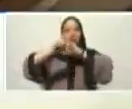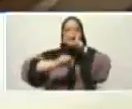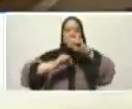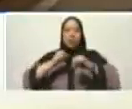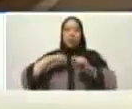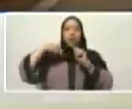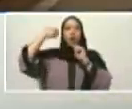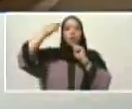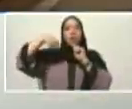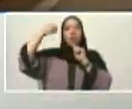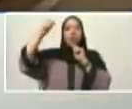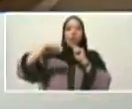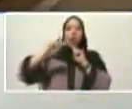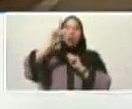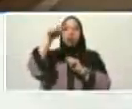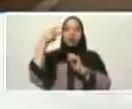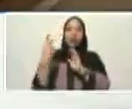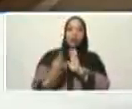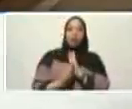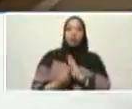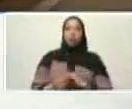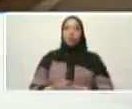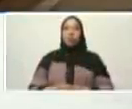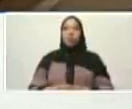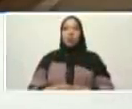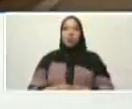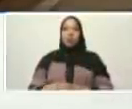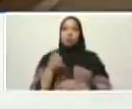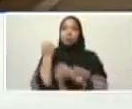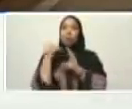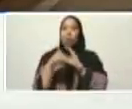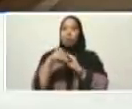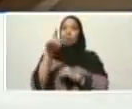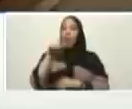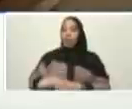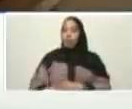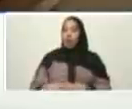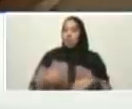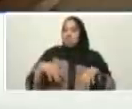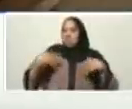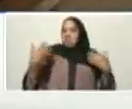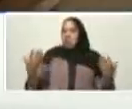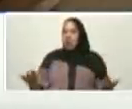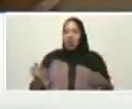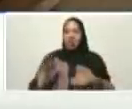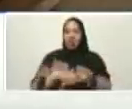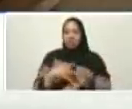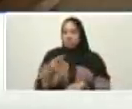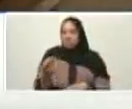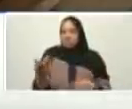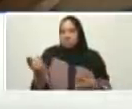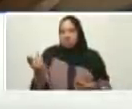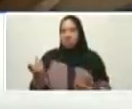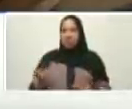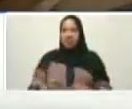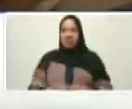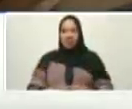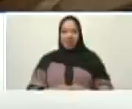tiktok hasta en tiktok estamos transmitiendo ¿por qué no? ¿por qué no?